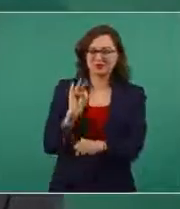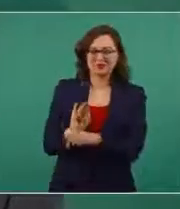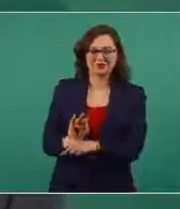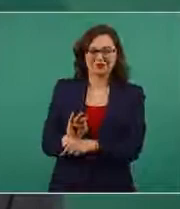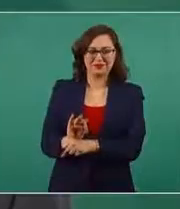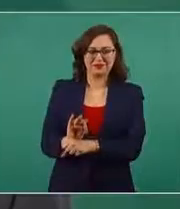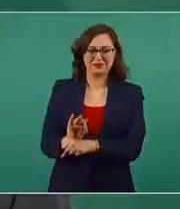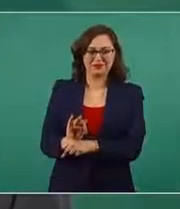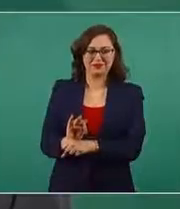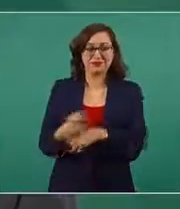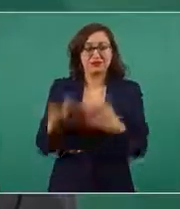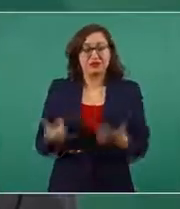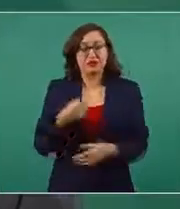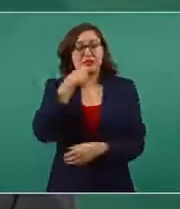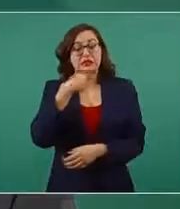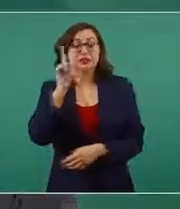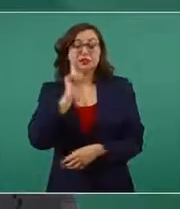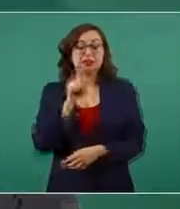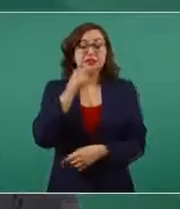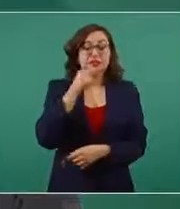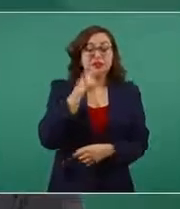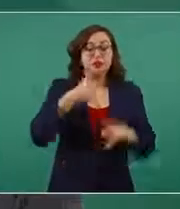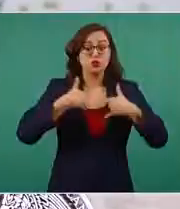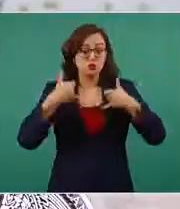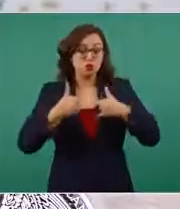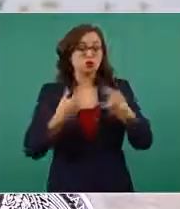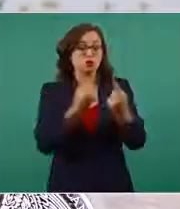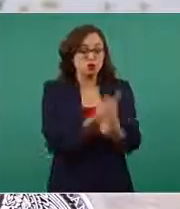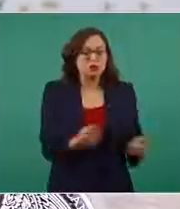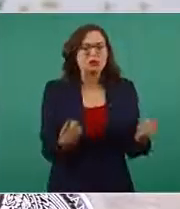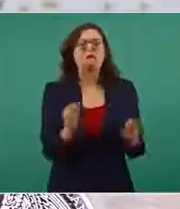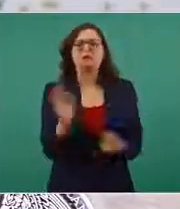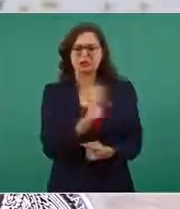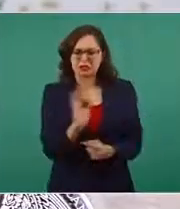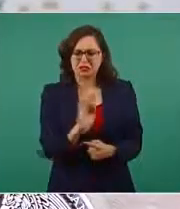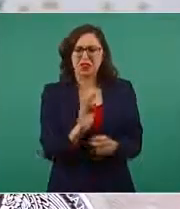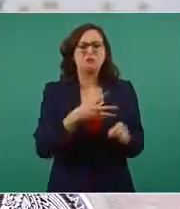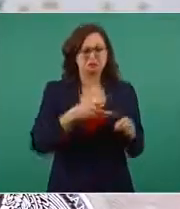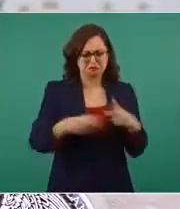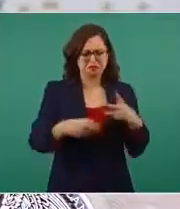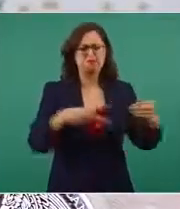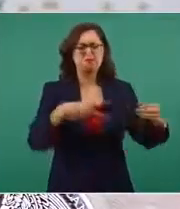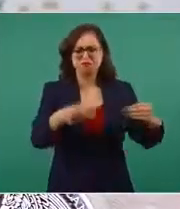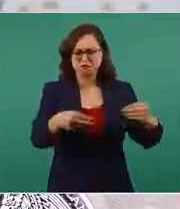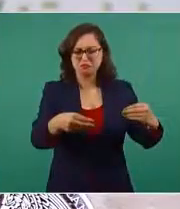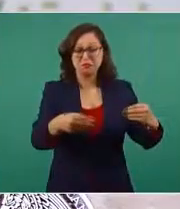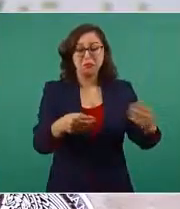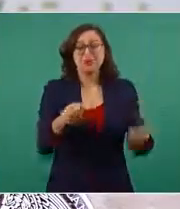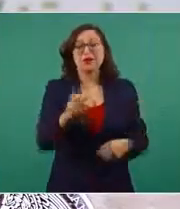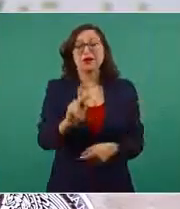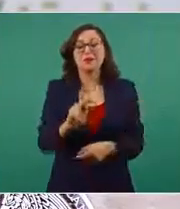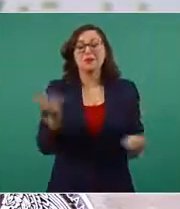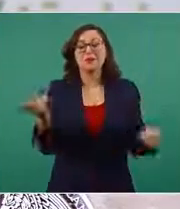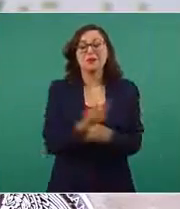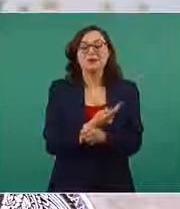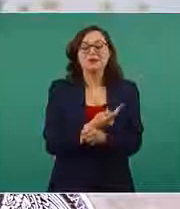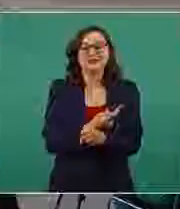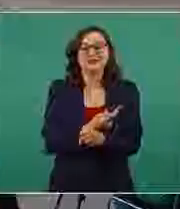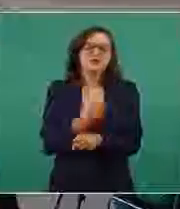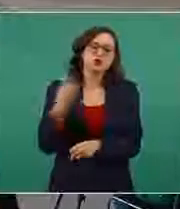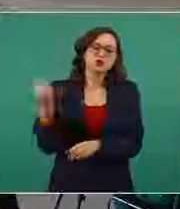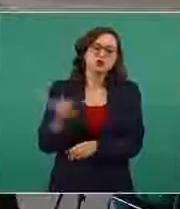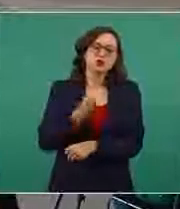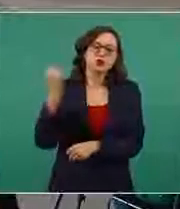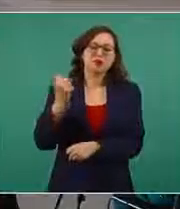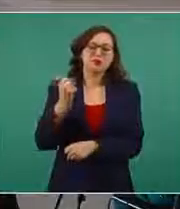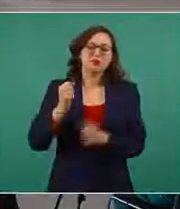vacunado. Niñas y niños, adolescentes, ¿podrían contagiarse? Sí, sí podrían, pero tenemos la tranquilidad de que la